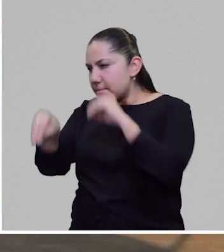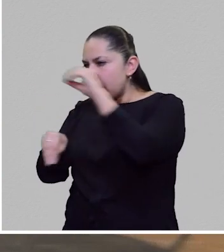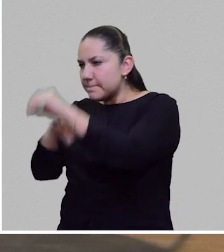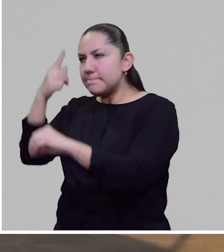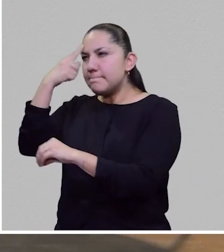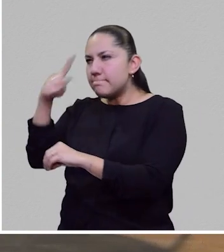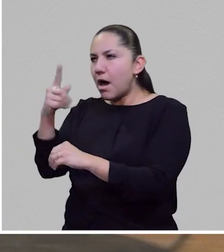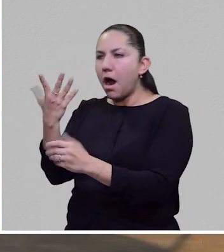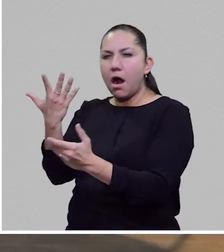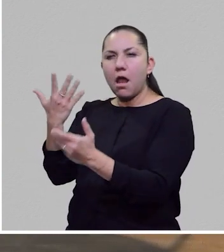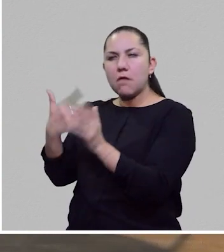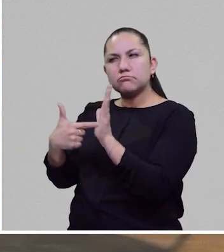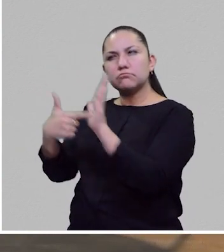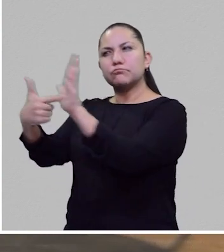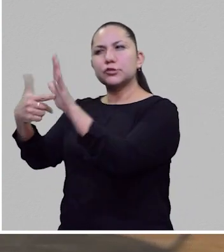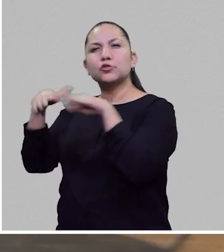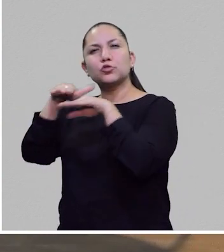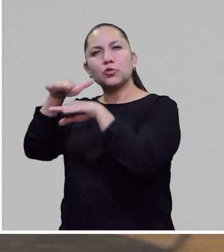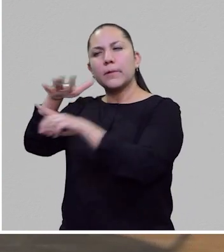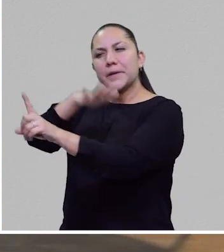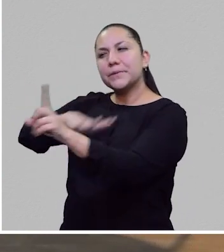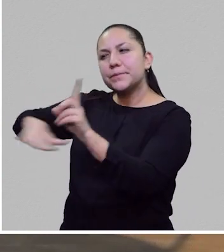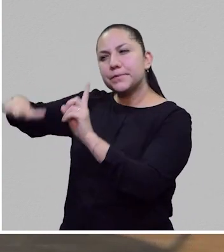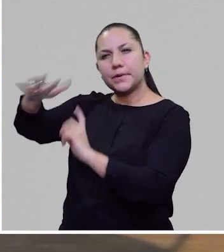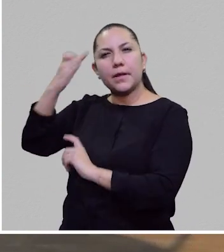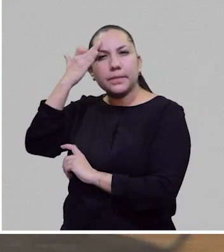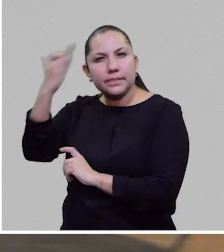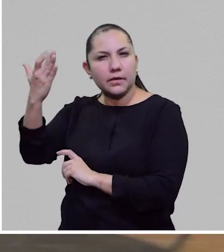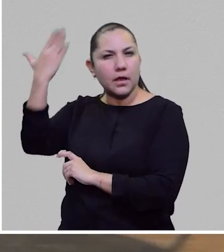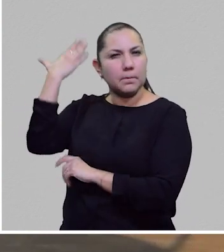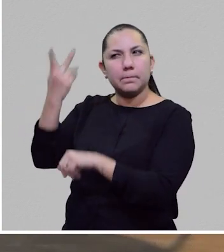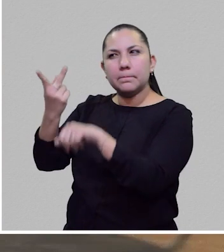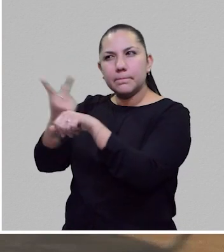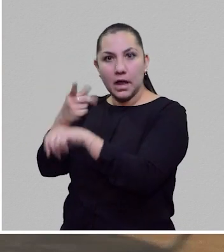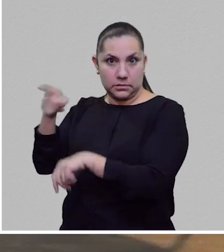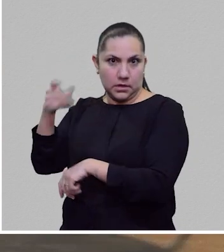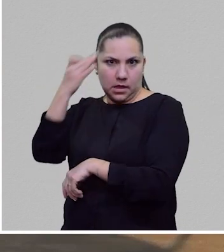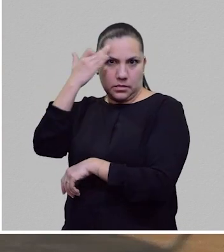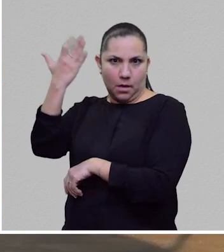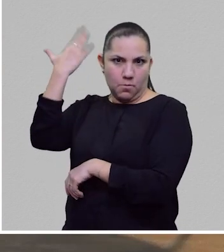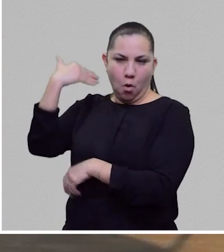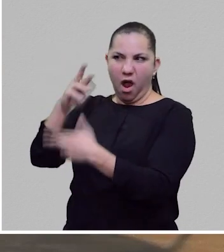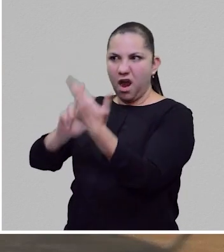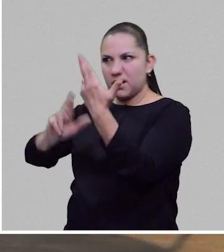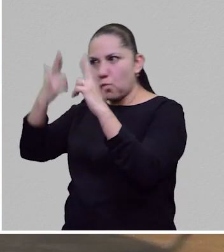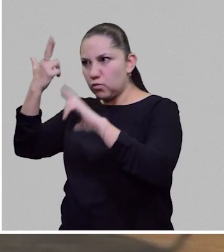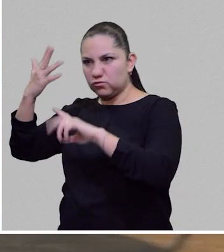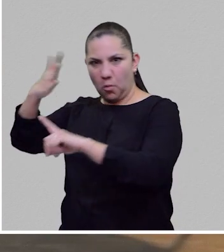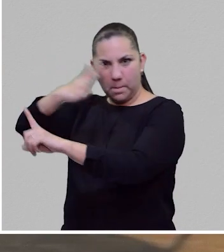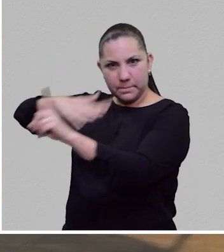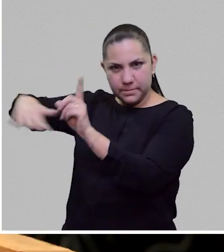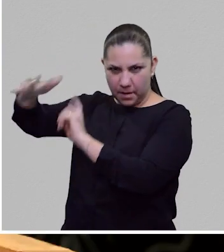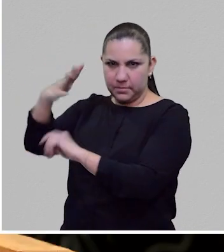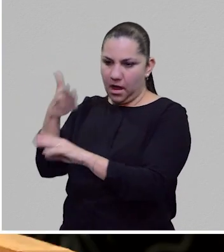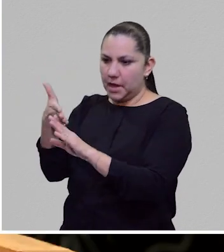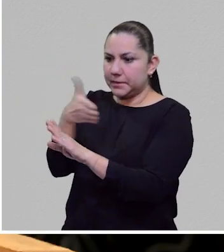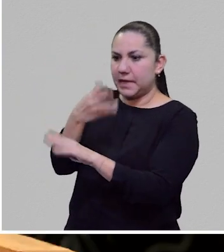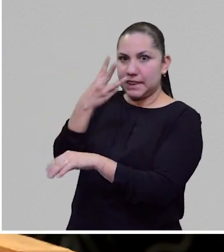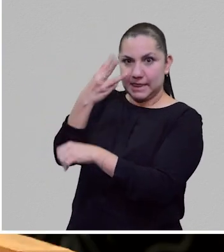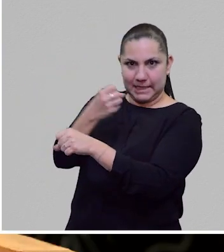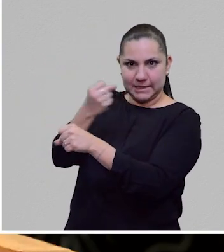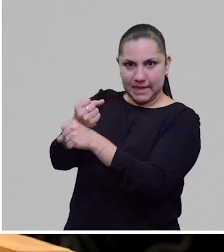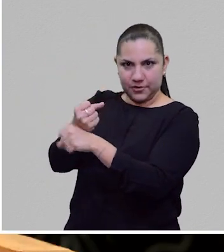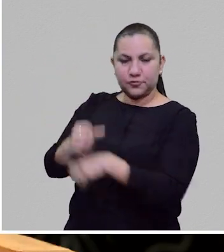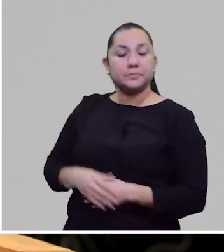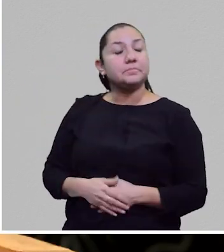todo eso que estaba muy... La revolución rusa tenía tres años, ¿no? Sí. Sí. Y decías que había